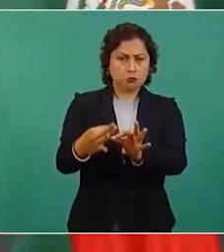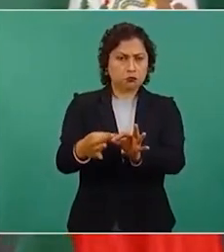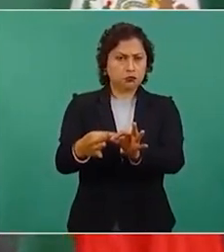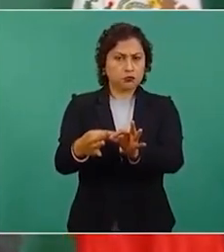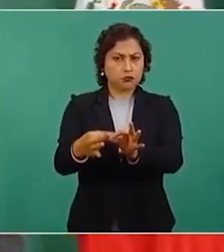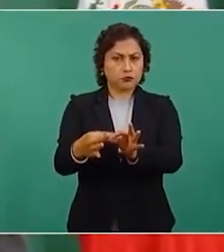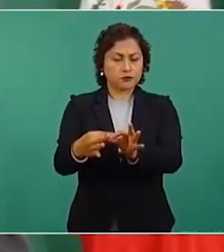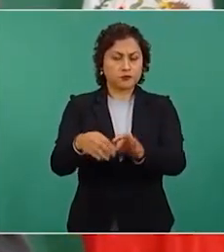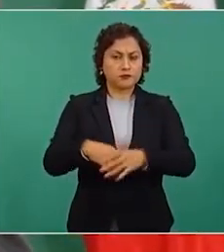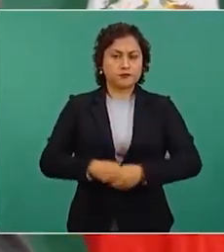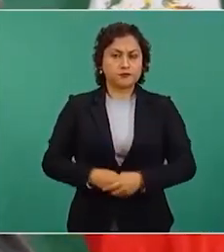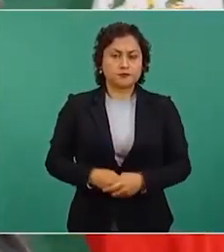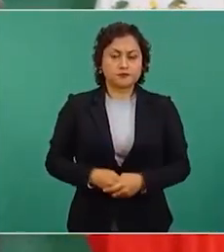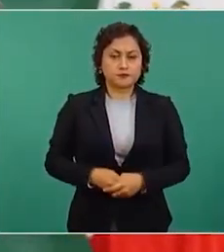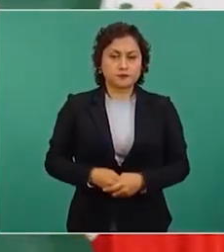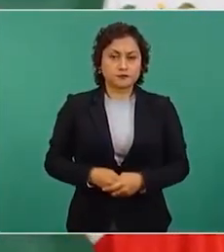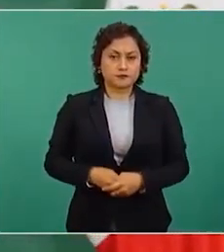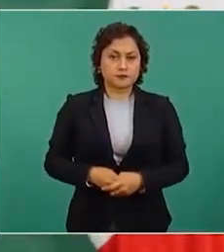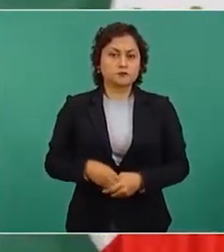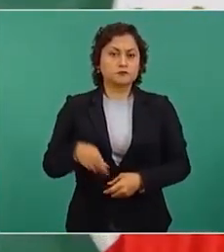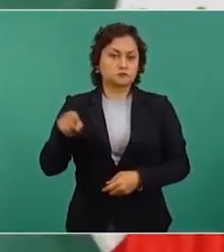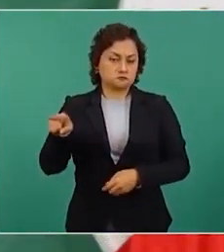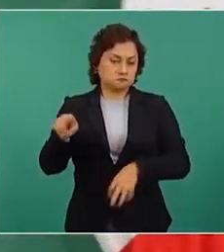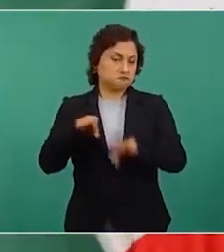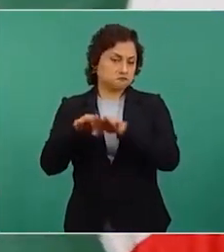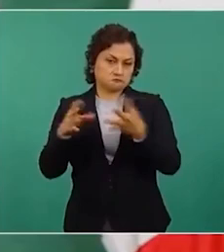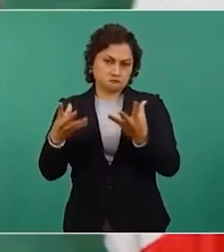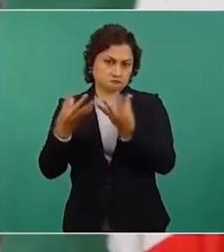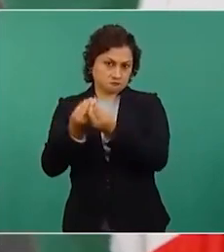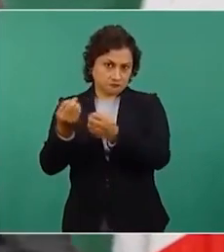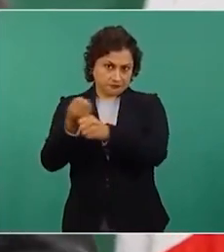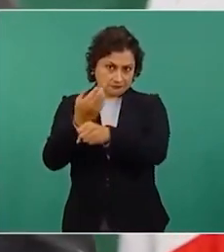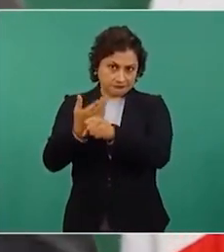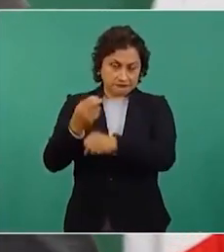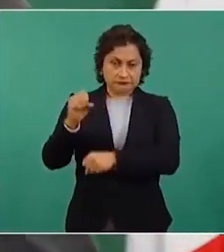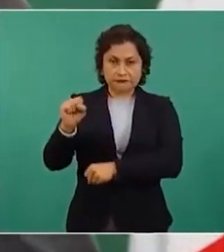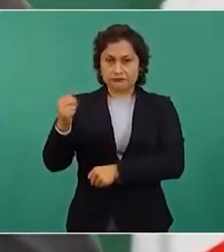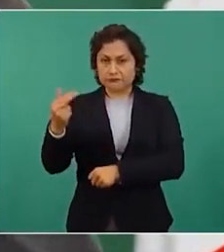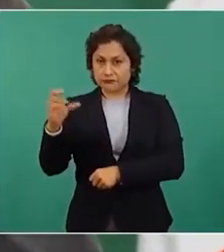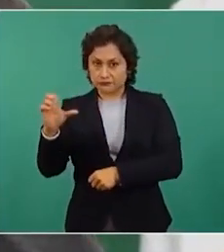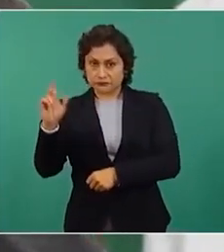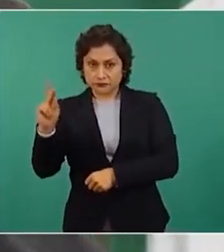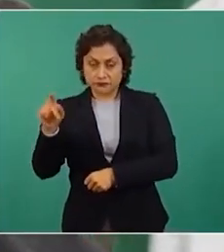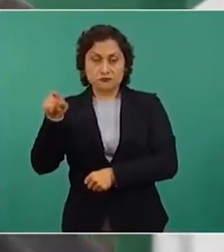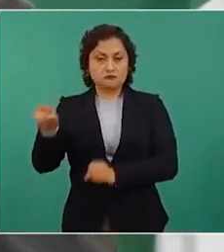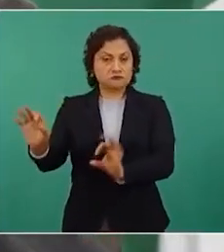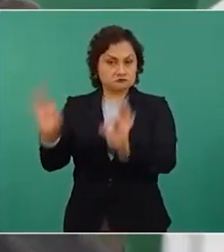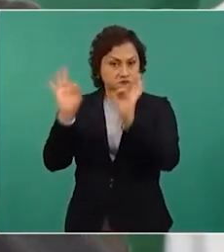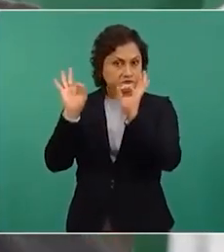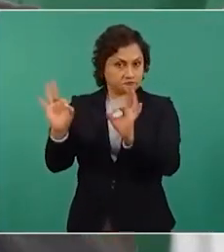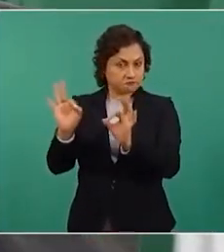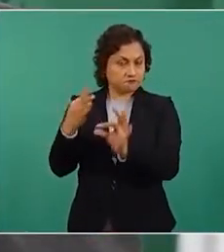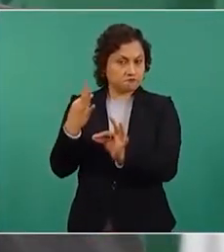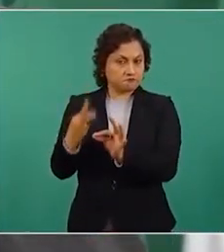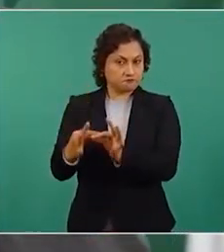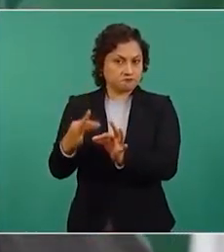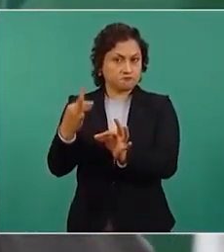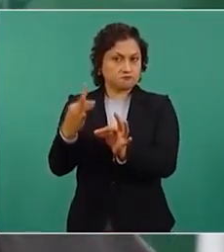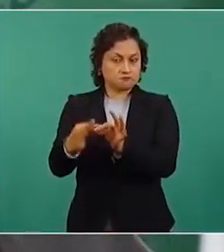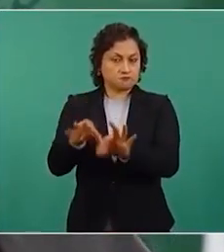con un desempeño ejemplar es la